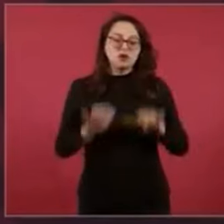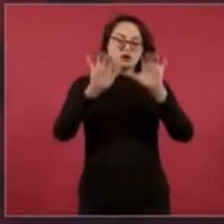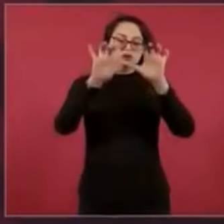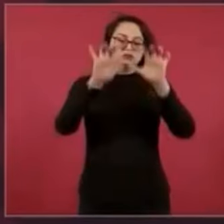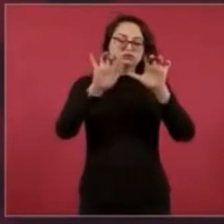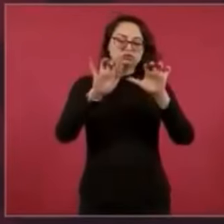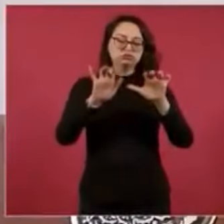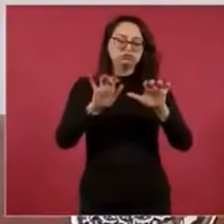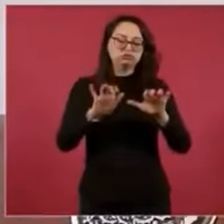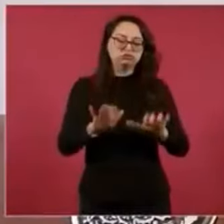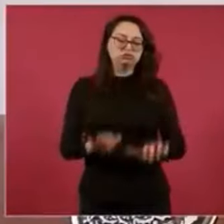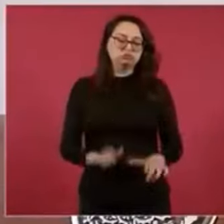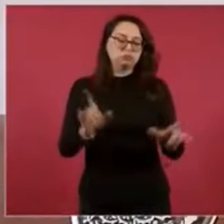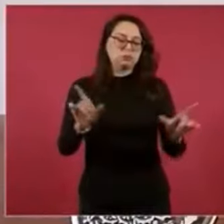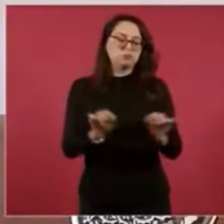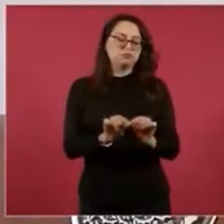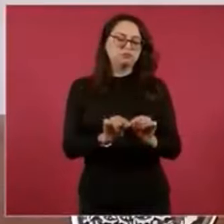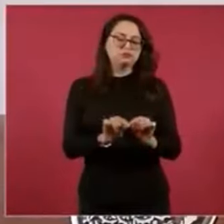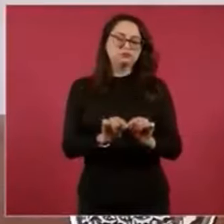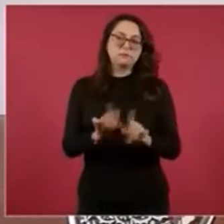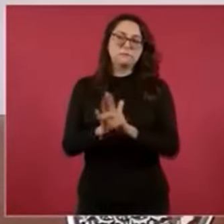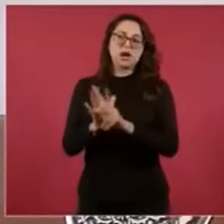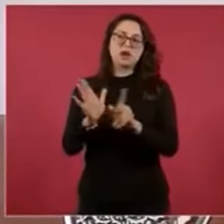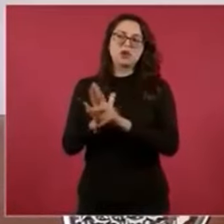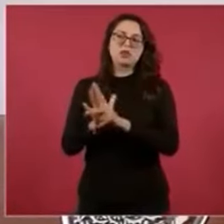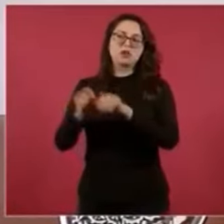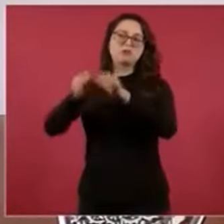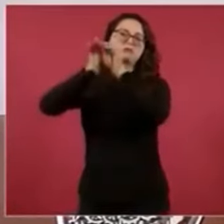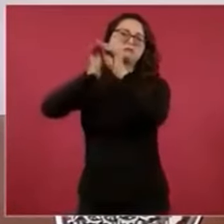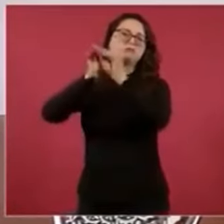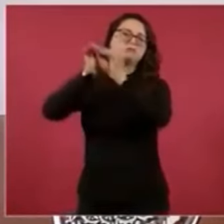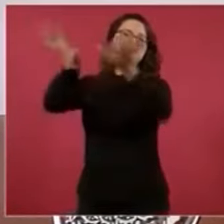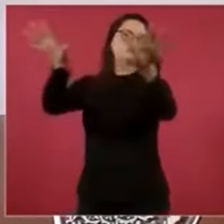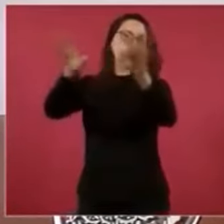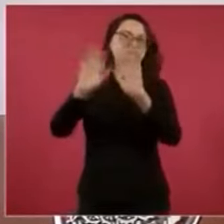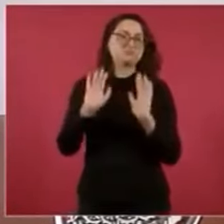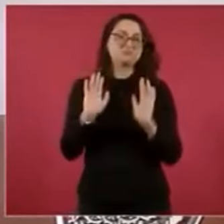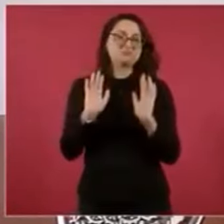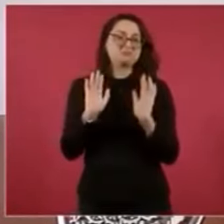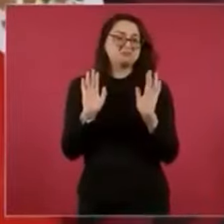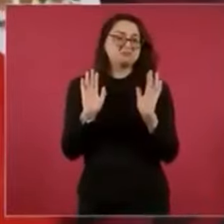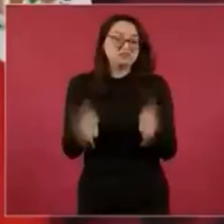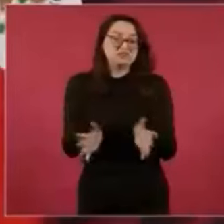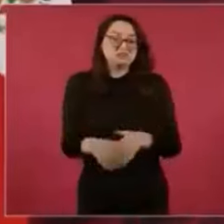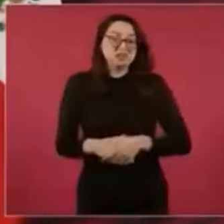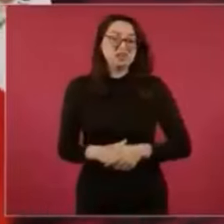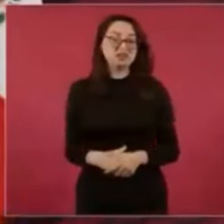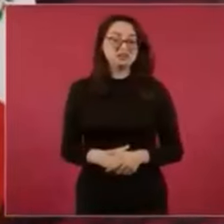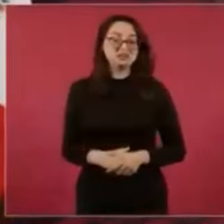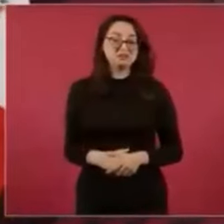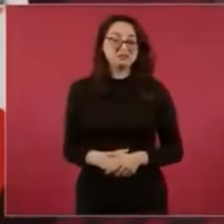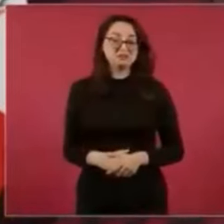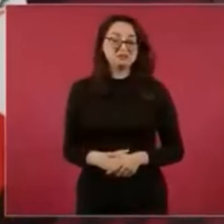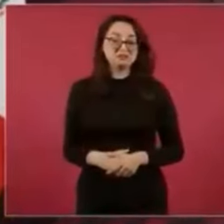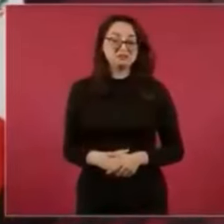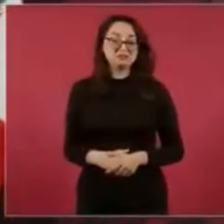a veces no le quitaban nada.